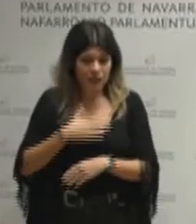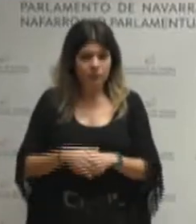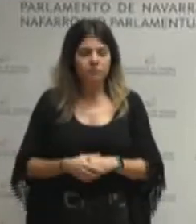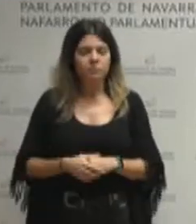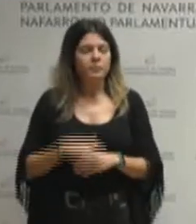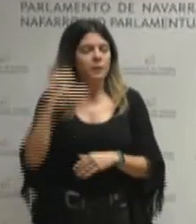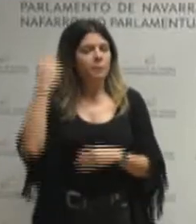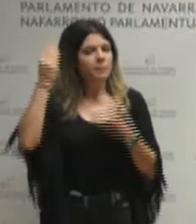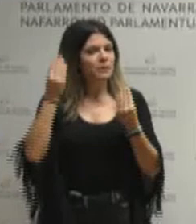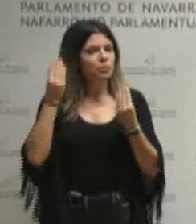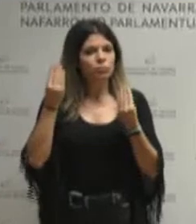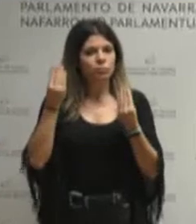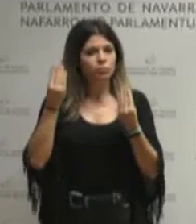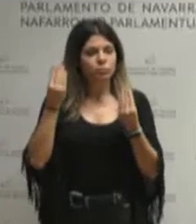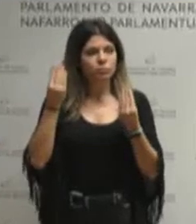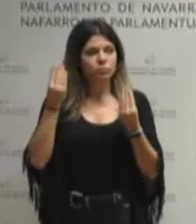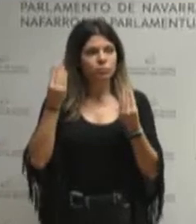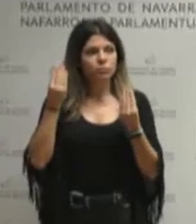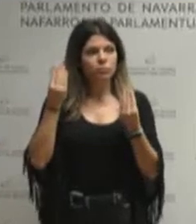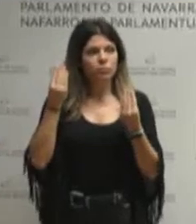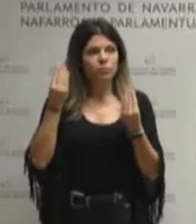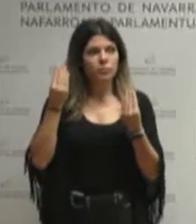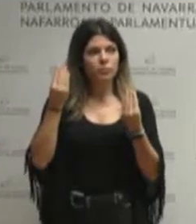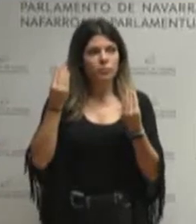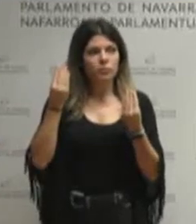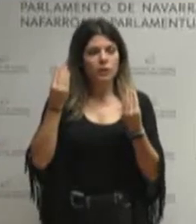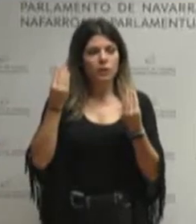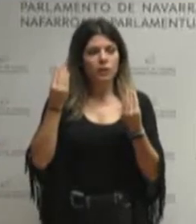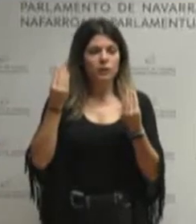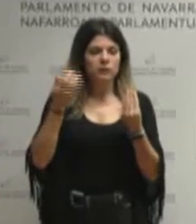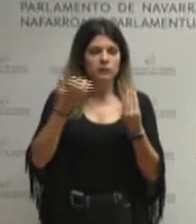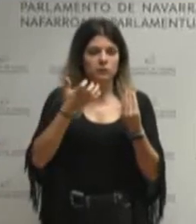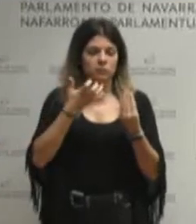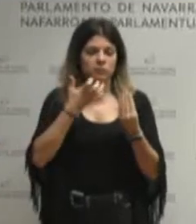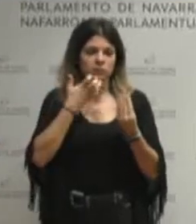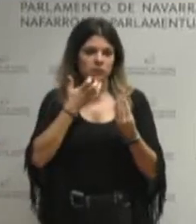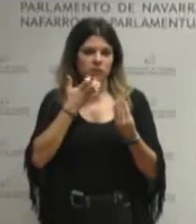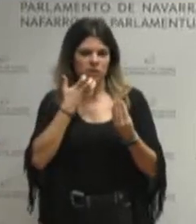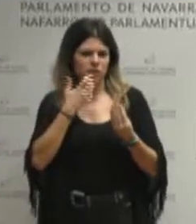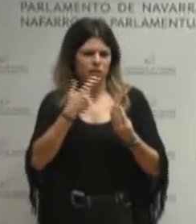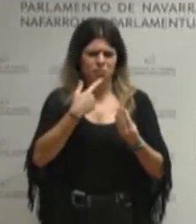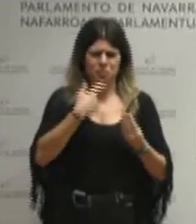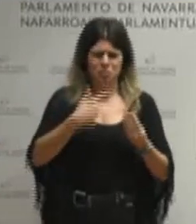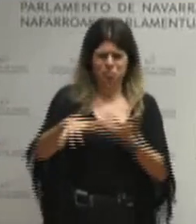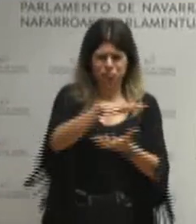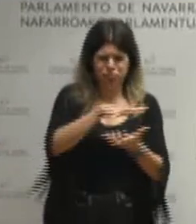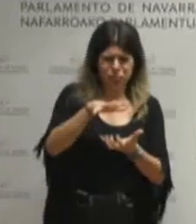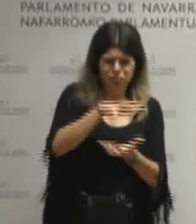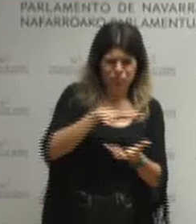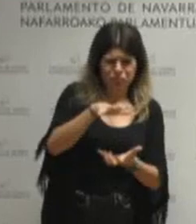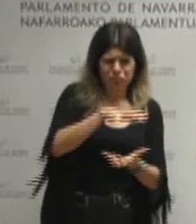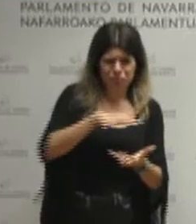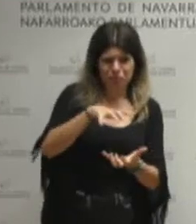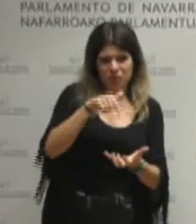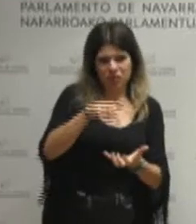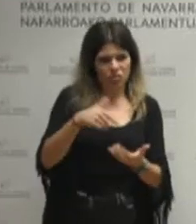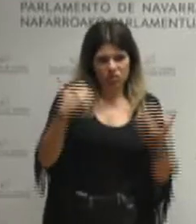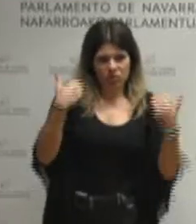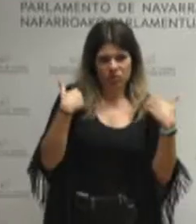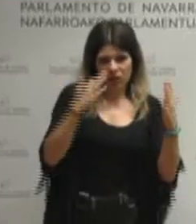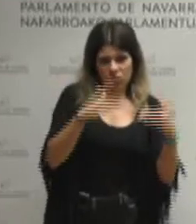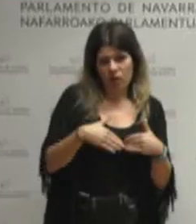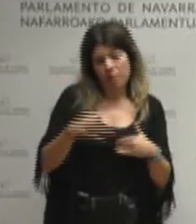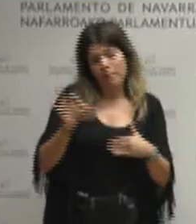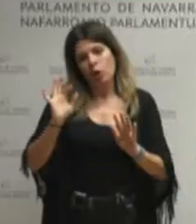igual de irresponsable ejercer de jinete del apocalipsis como ha hecho el señor Esparza que hacer una lectura complaciente